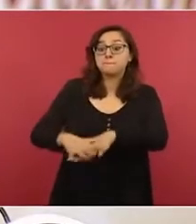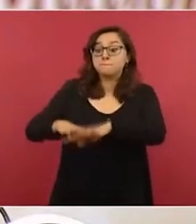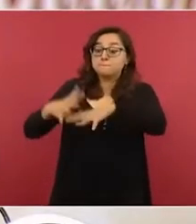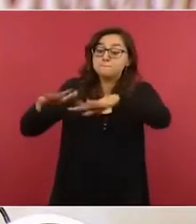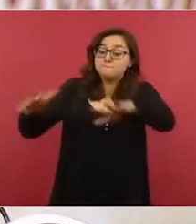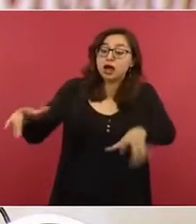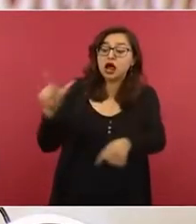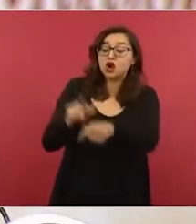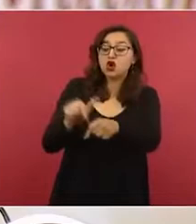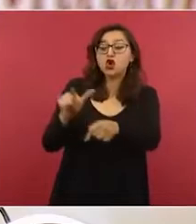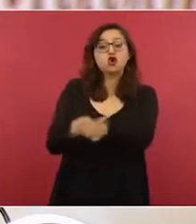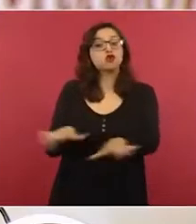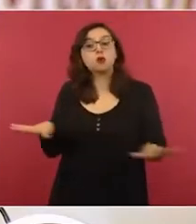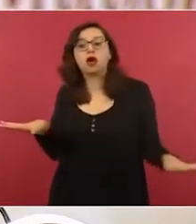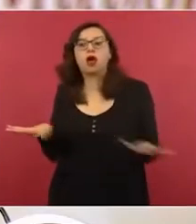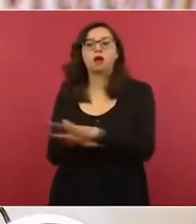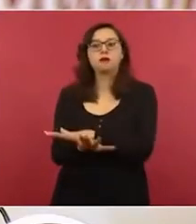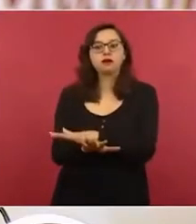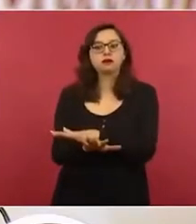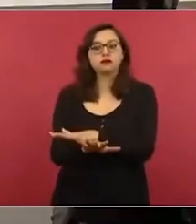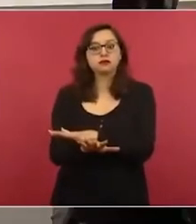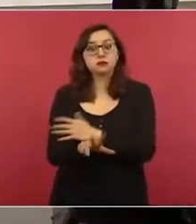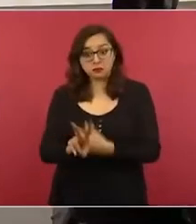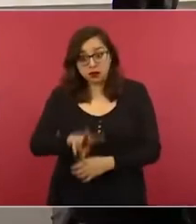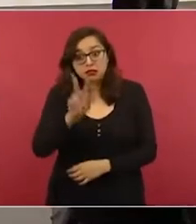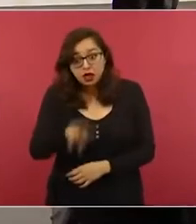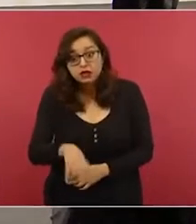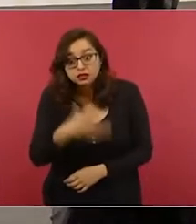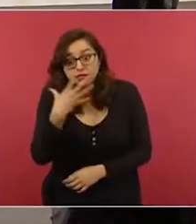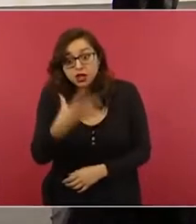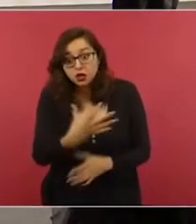color del mar. No es broma, vamos a verlo.